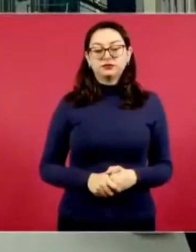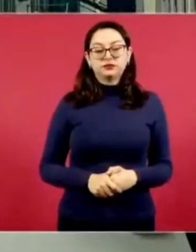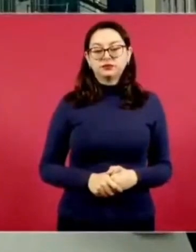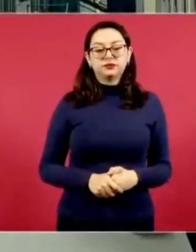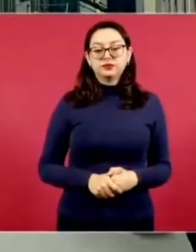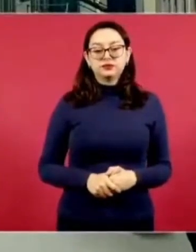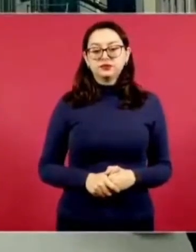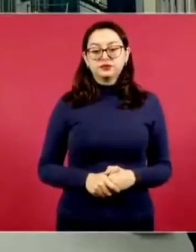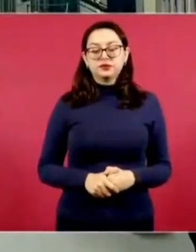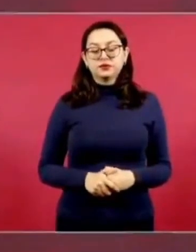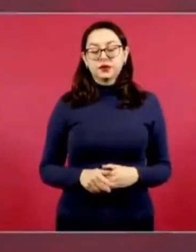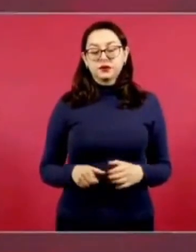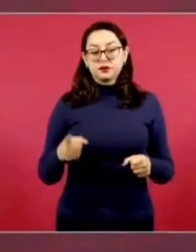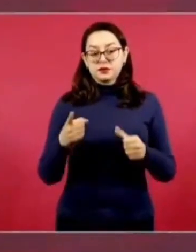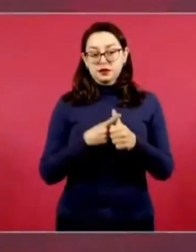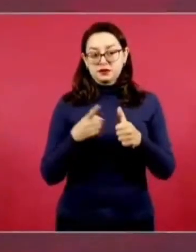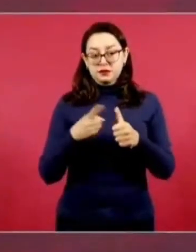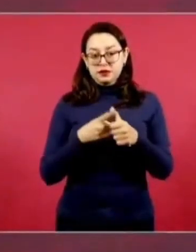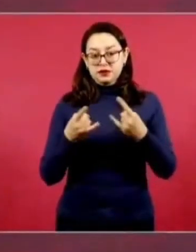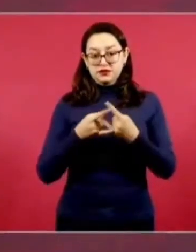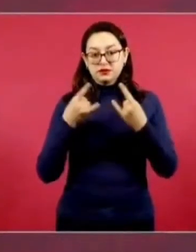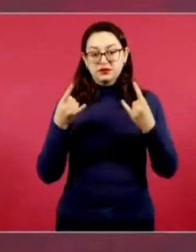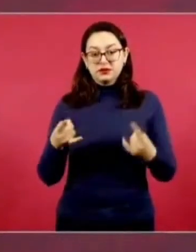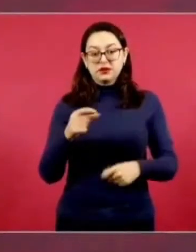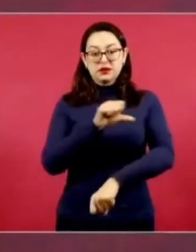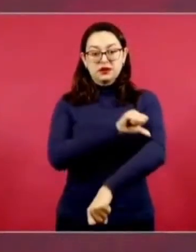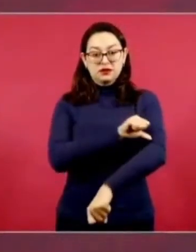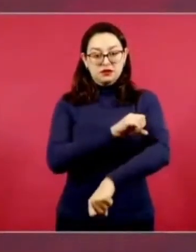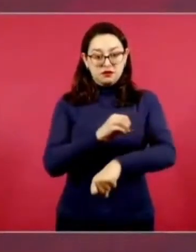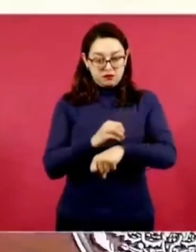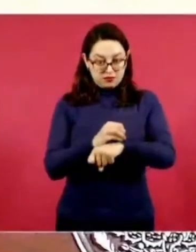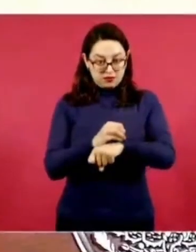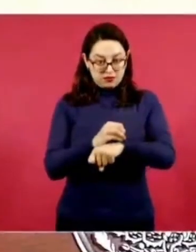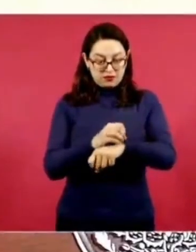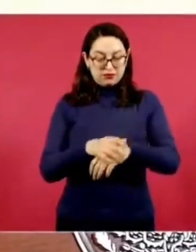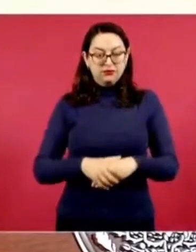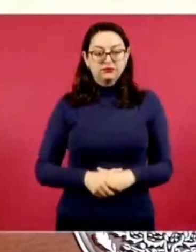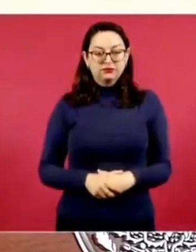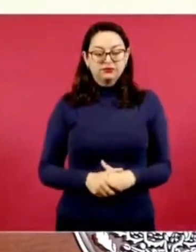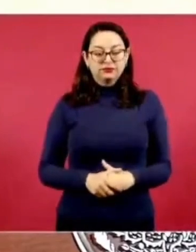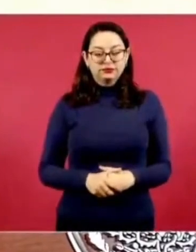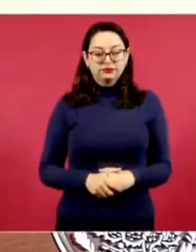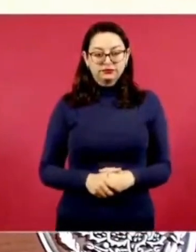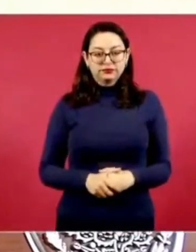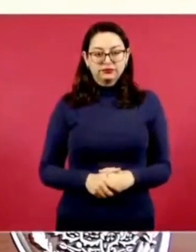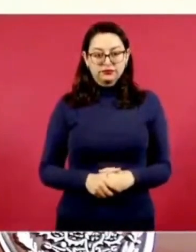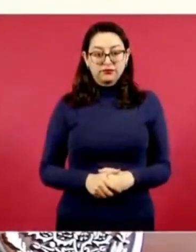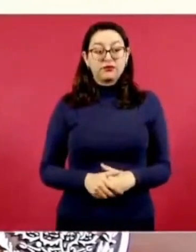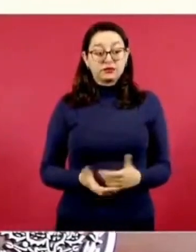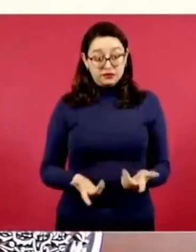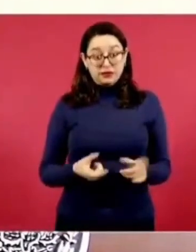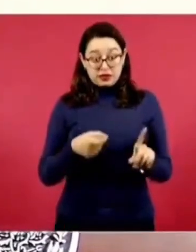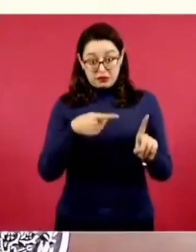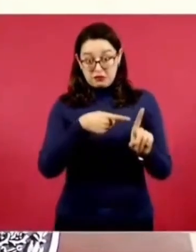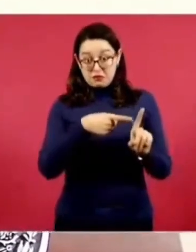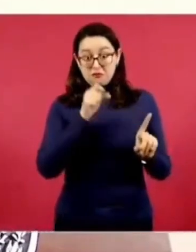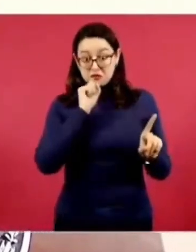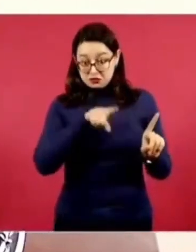empieza con Bobregón? Diciendo que es muy buena la anécdota, que la contaba el mismo Bobregón.